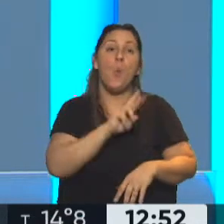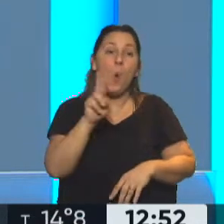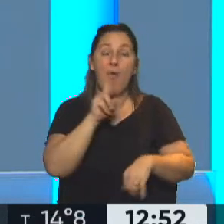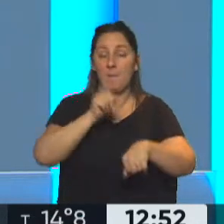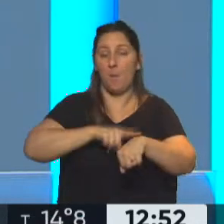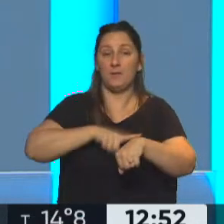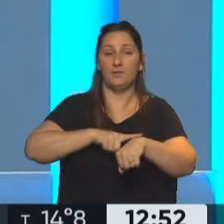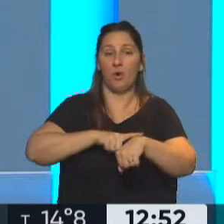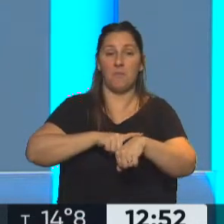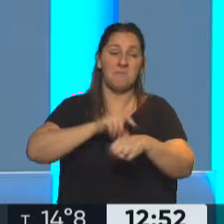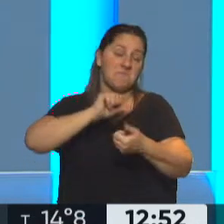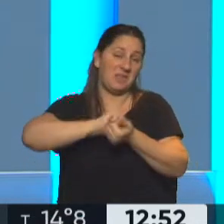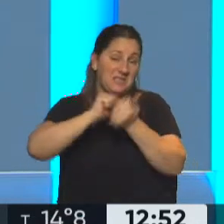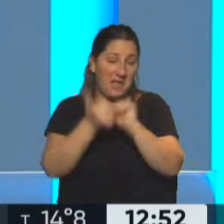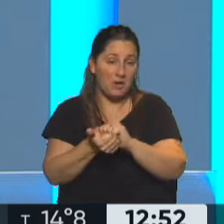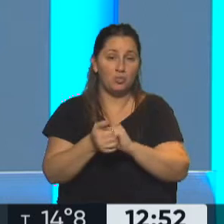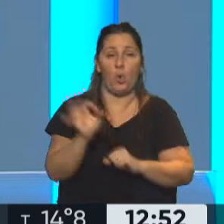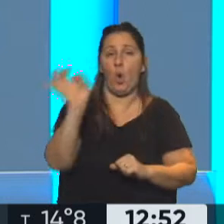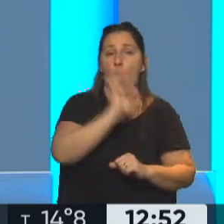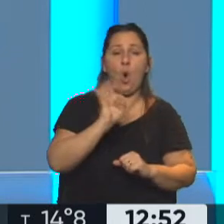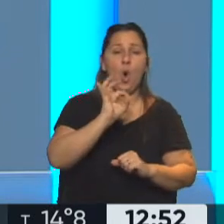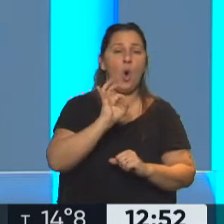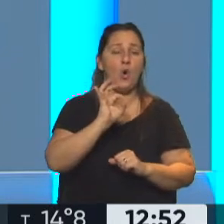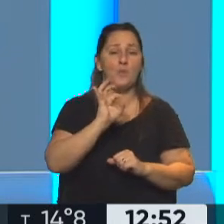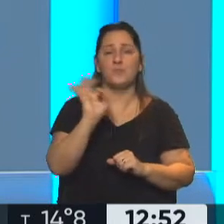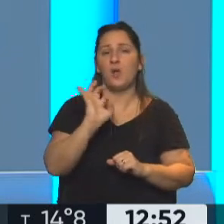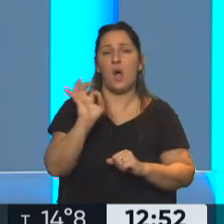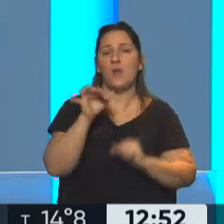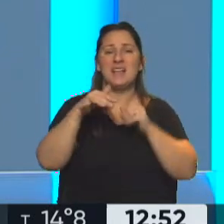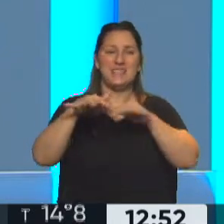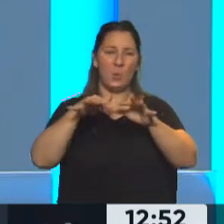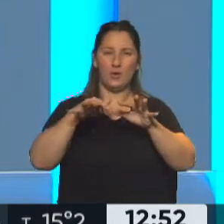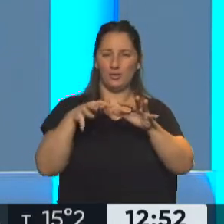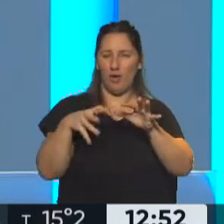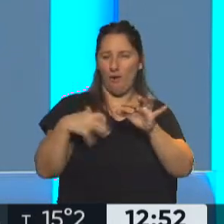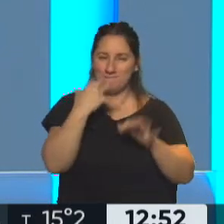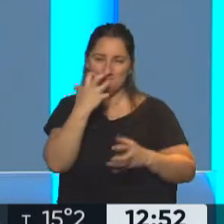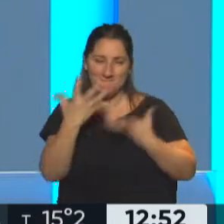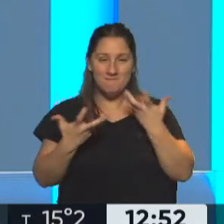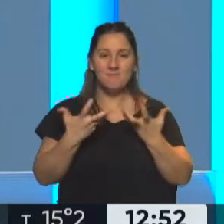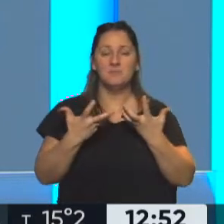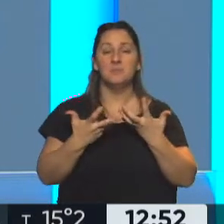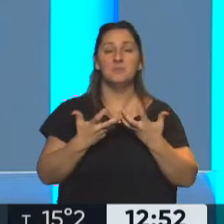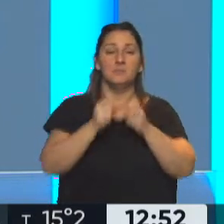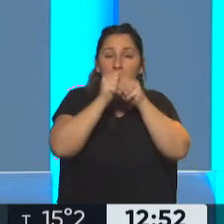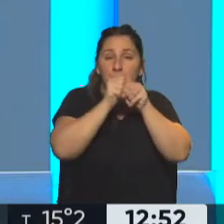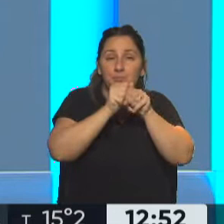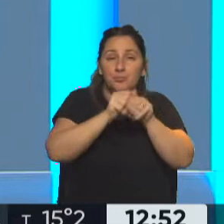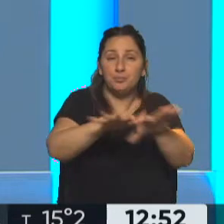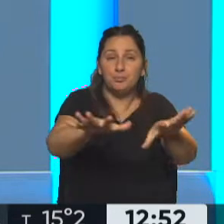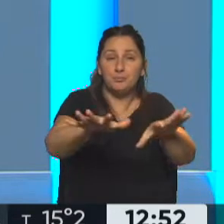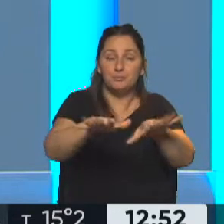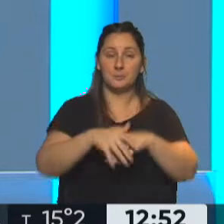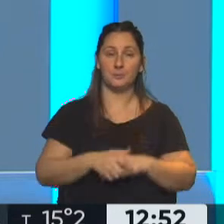teniendo relaciones sexuales o que hay alguna situación erótica o lo que fuera, digo, se difunden imágenes de